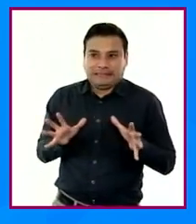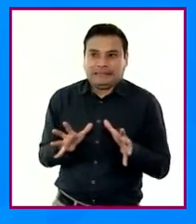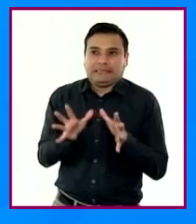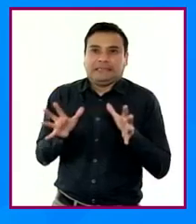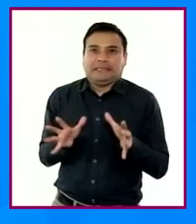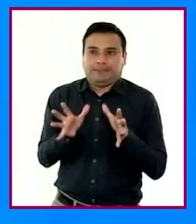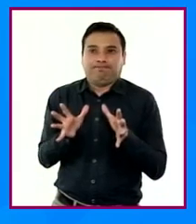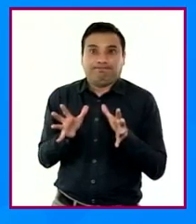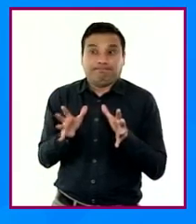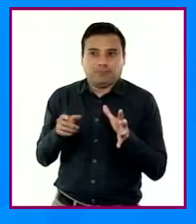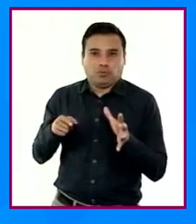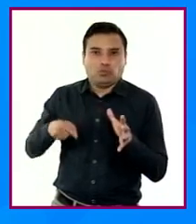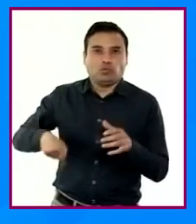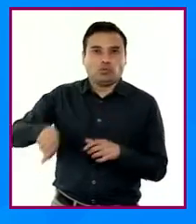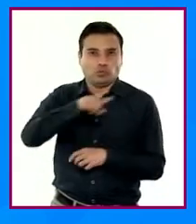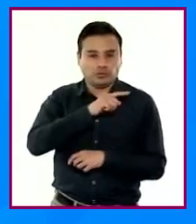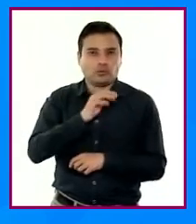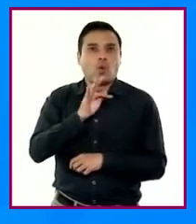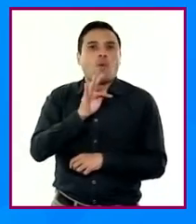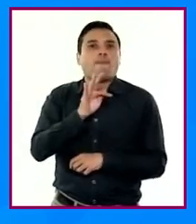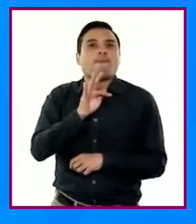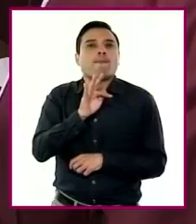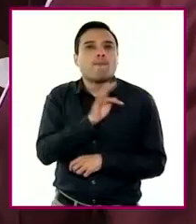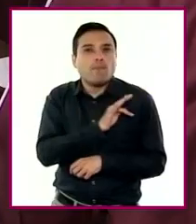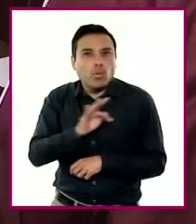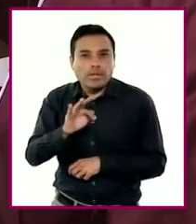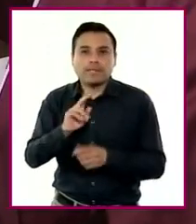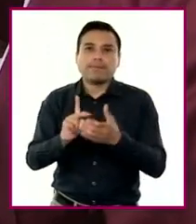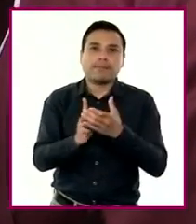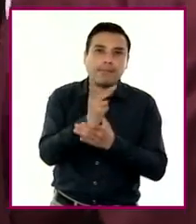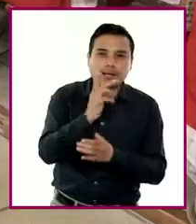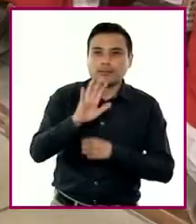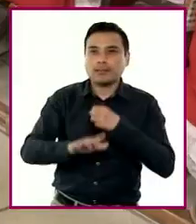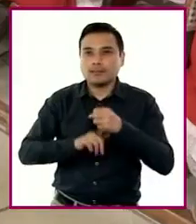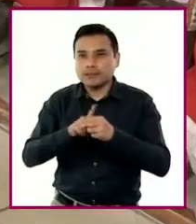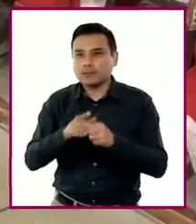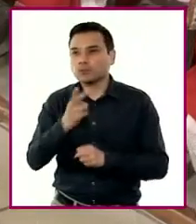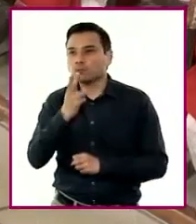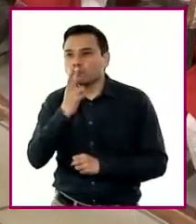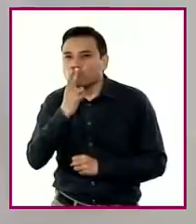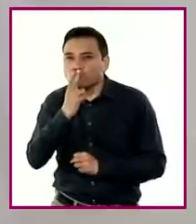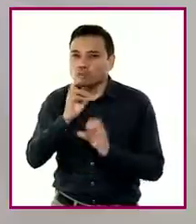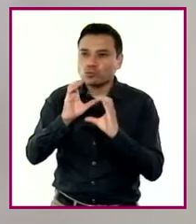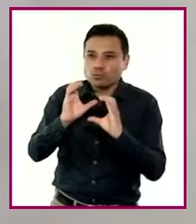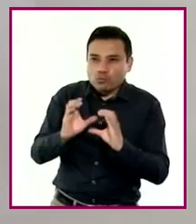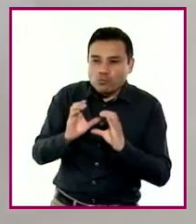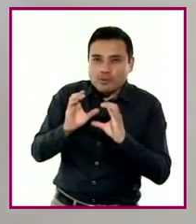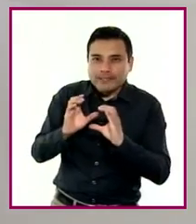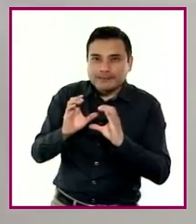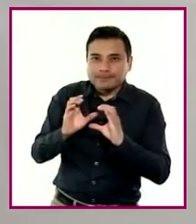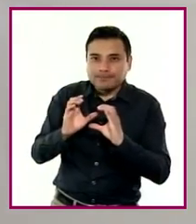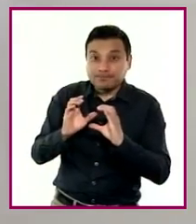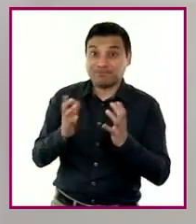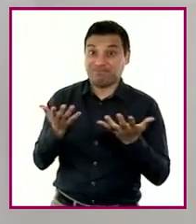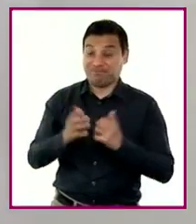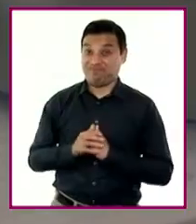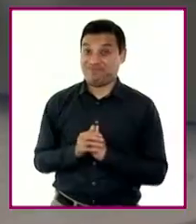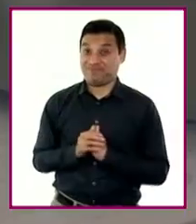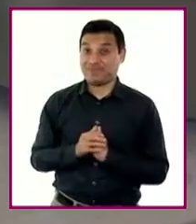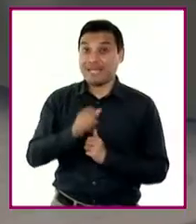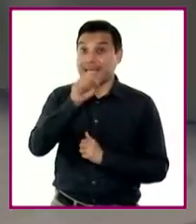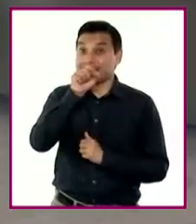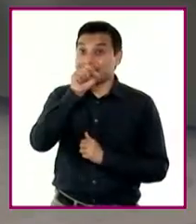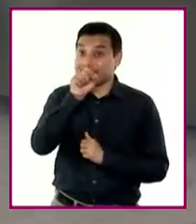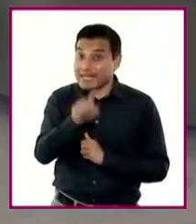fomenten su respeto, cuidado y protección. Además, es importante que comprendan la relevancia de las